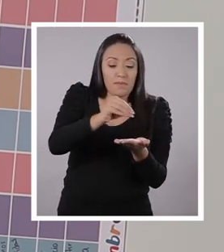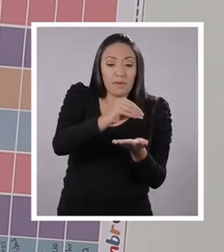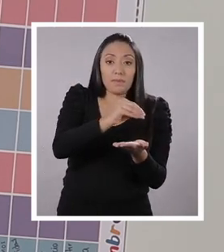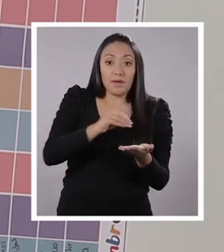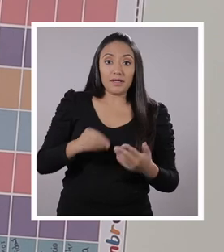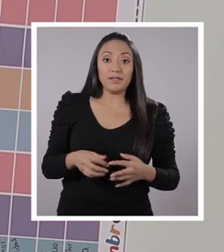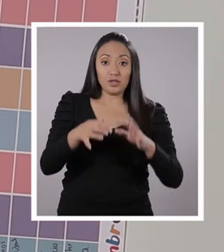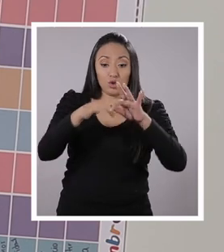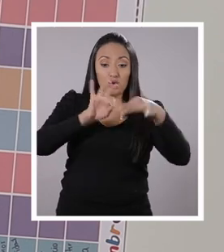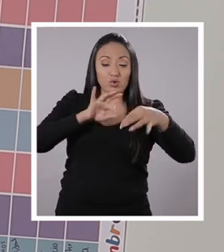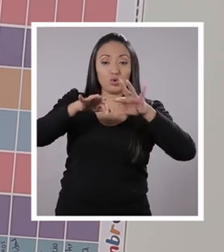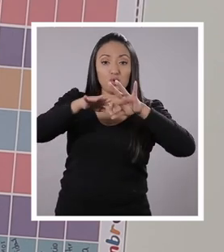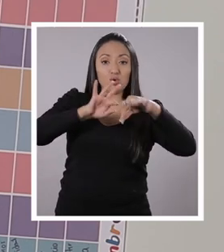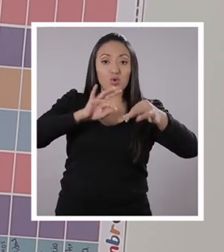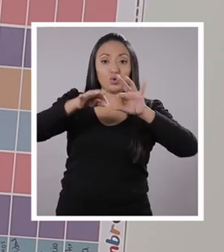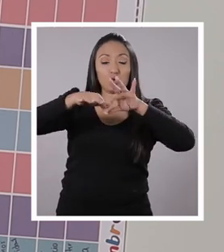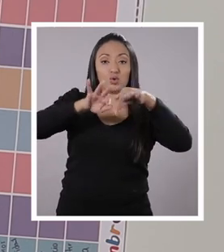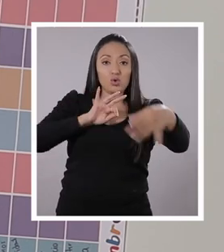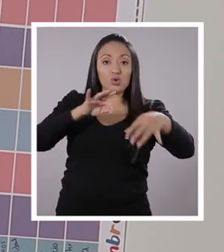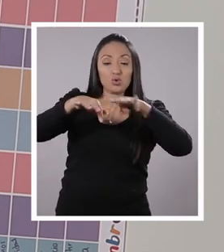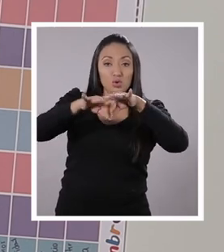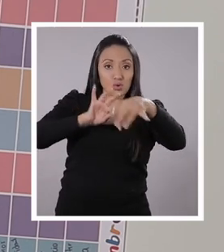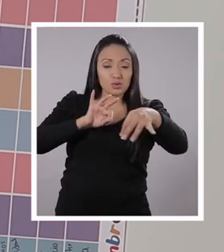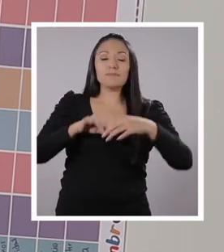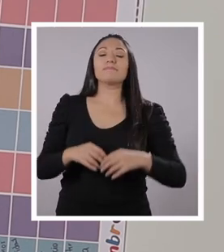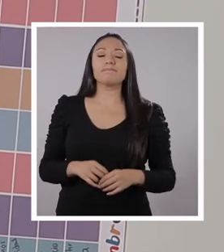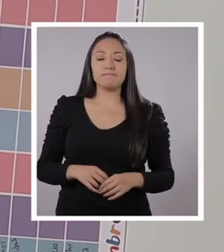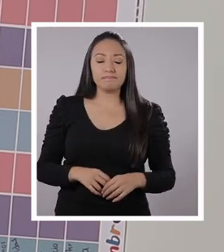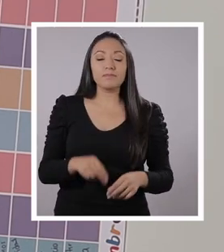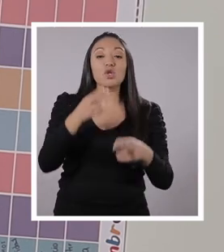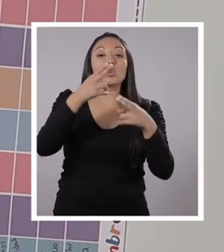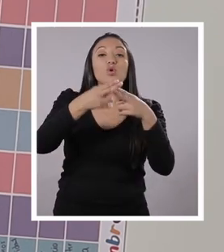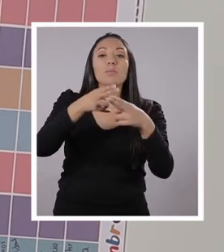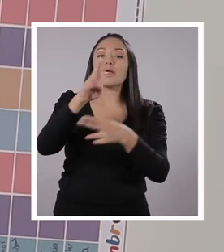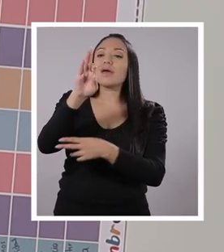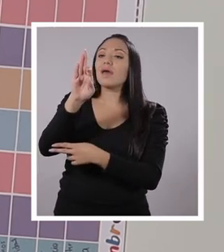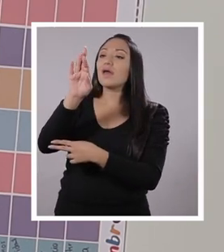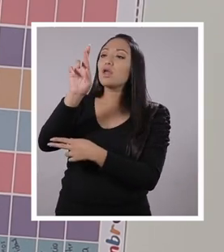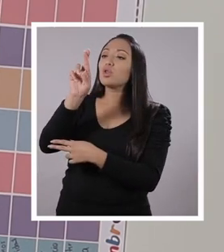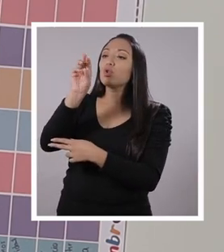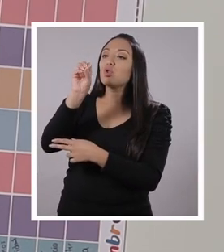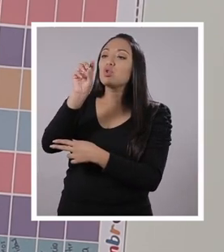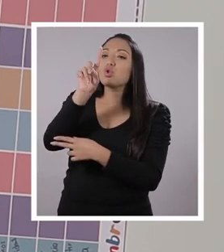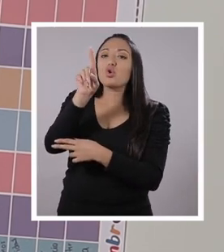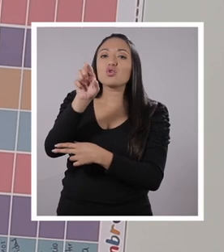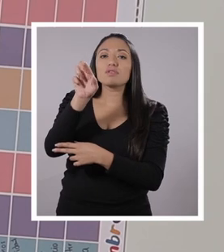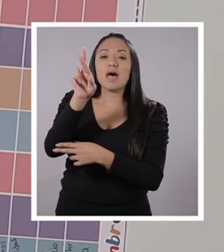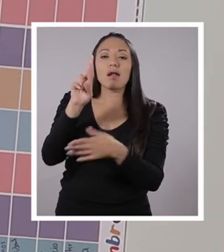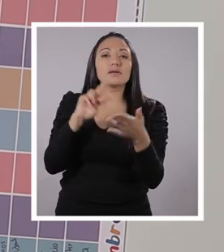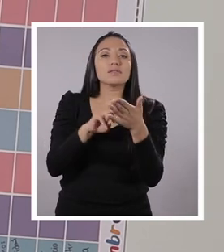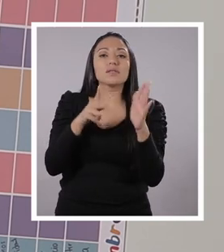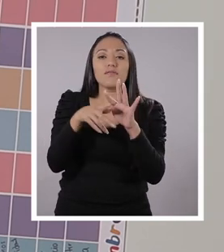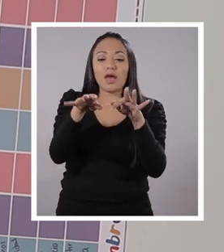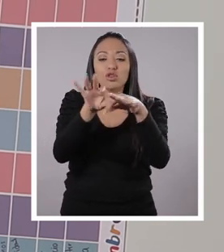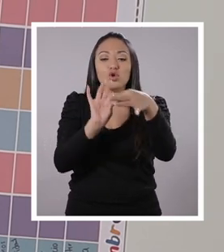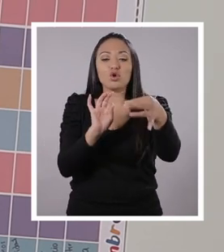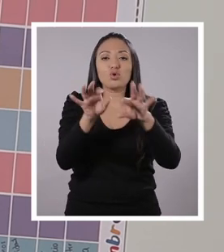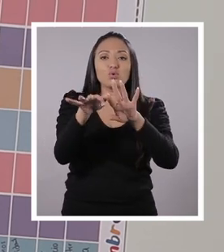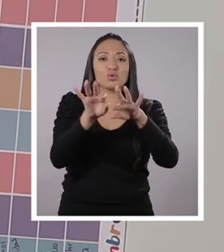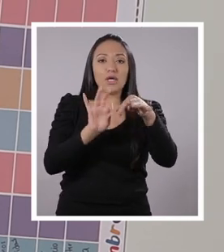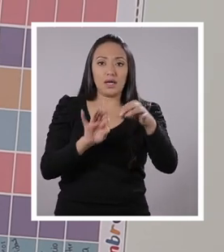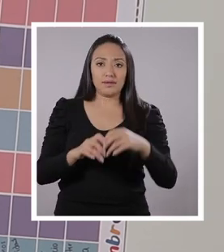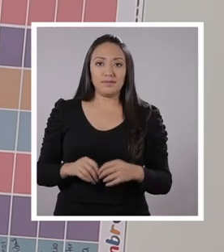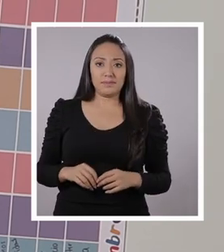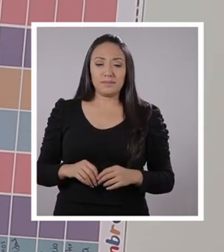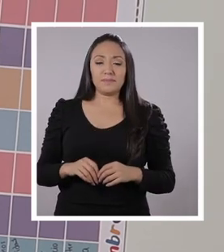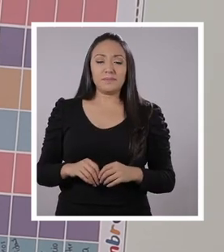rellenar con el papel trozado. Muy bien. Eso se llama trozar el papel. ¿Trozar el papel? Trozar el papel. Hacerlo trocitos. Hacerle trocitos es